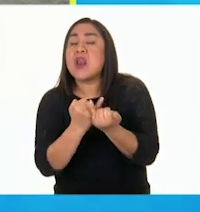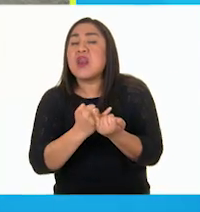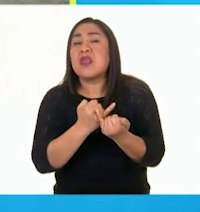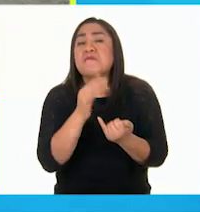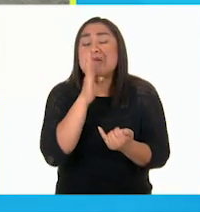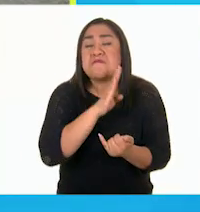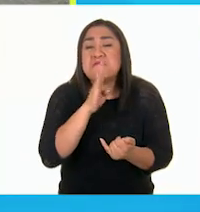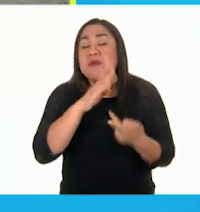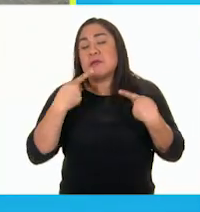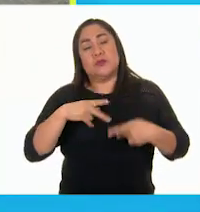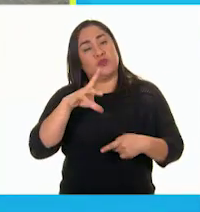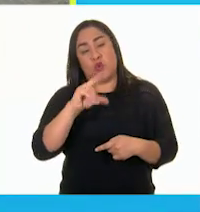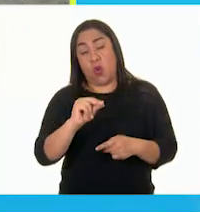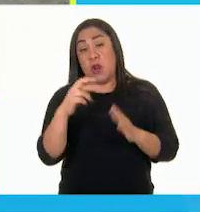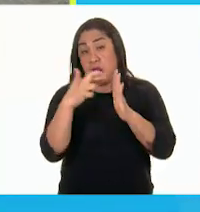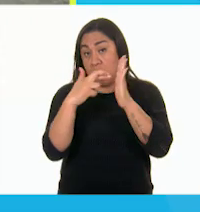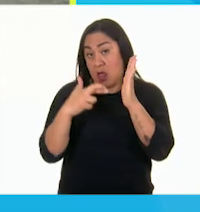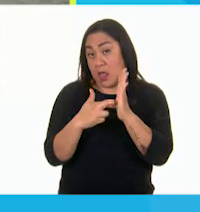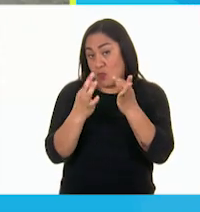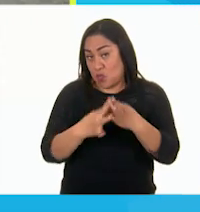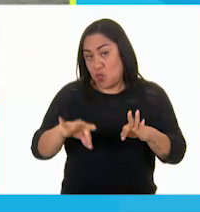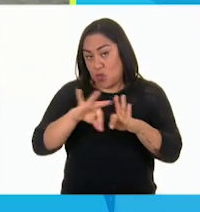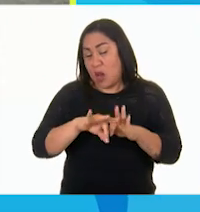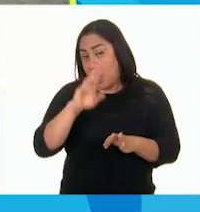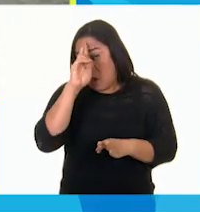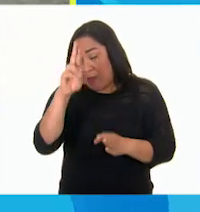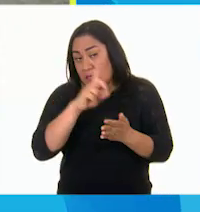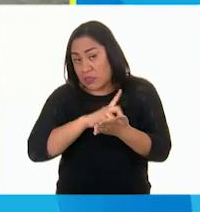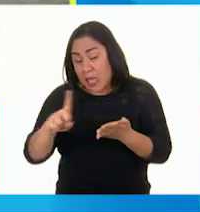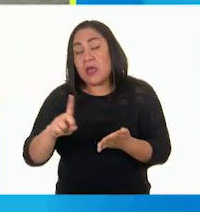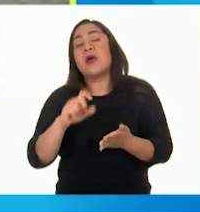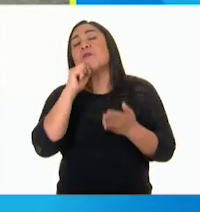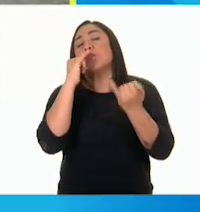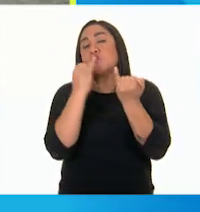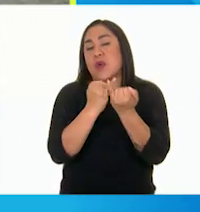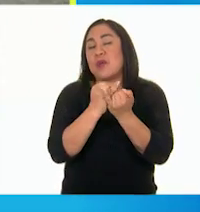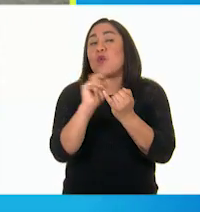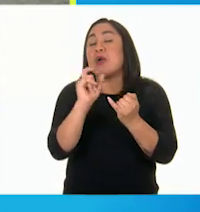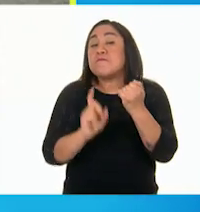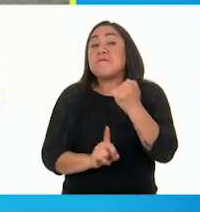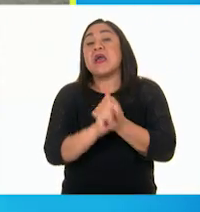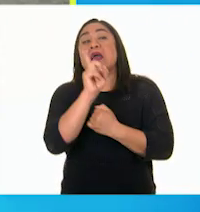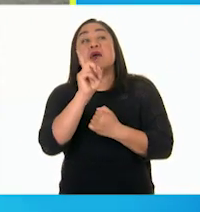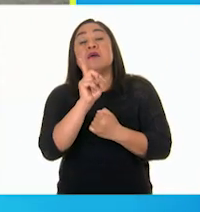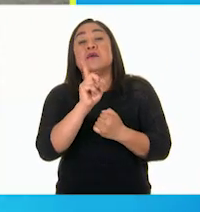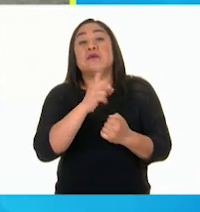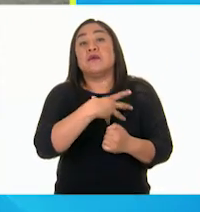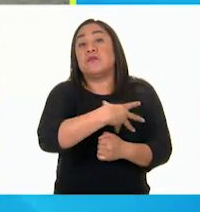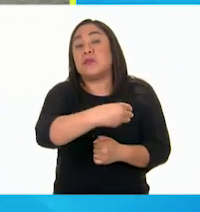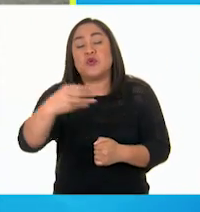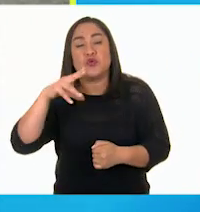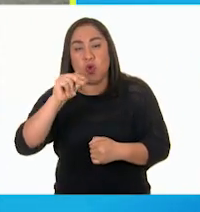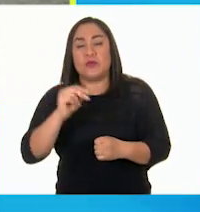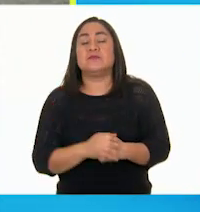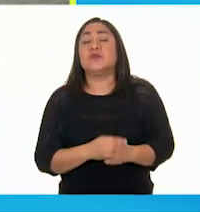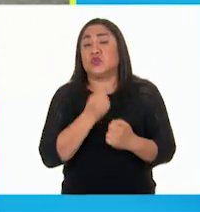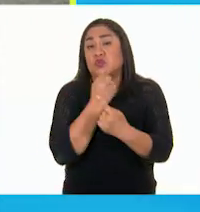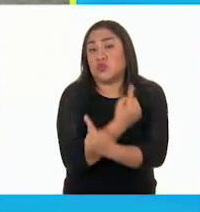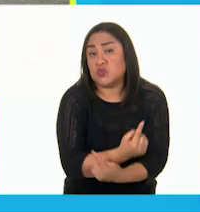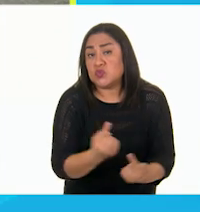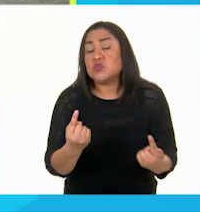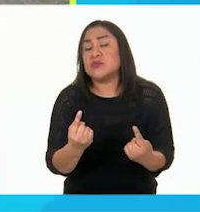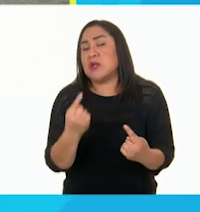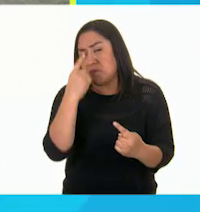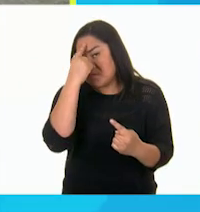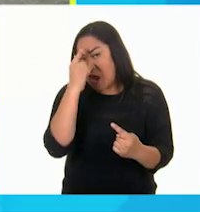como las reglas se basan en el respeto de los derechos, las consecuencias también deben hacerlo. La participación de niños y niñas en acuerdos